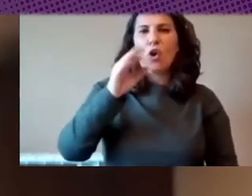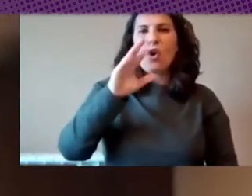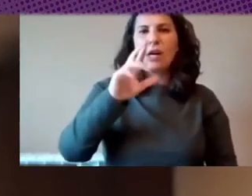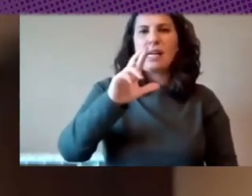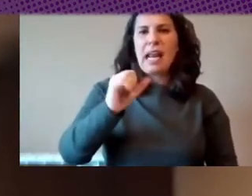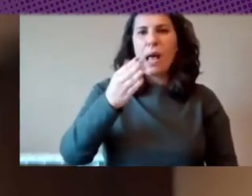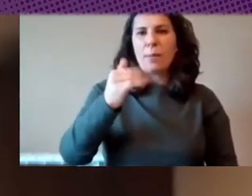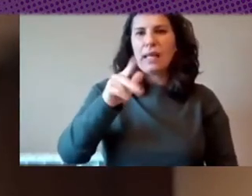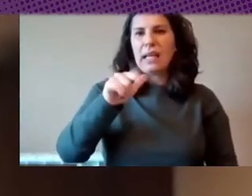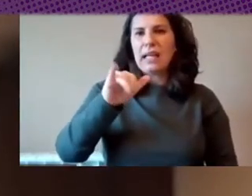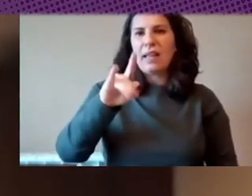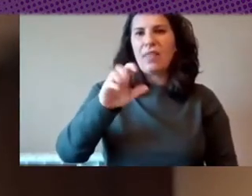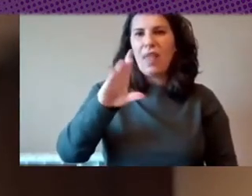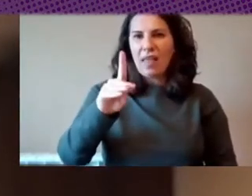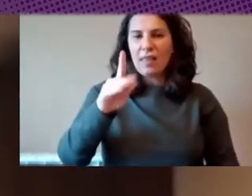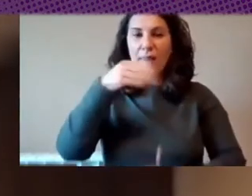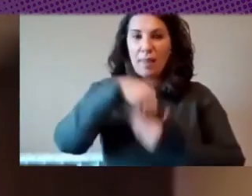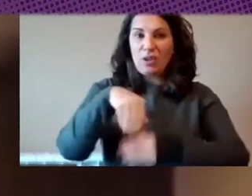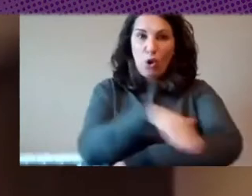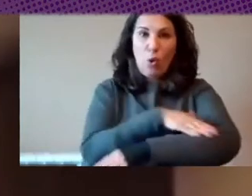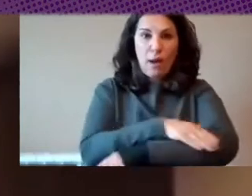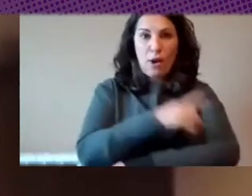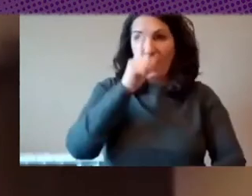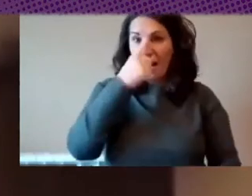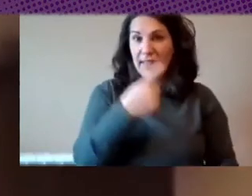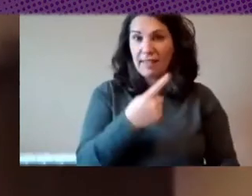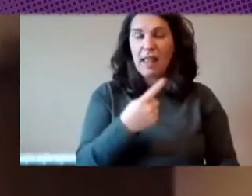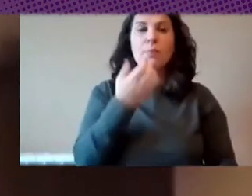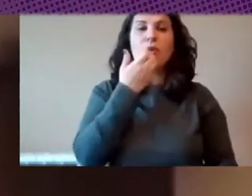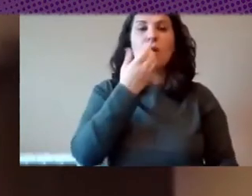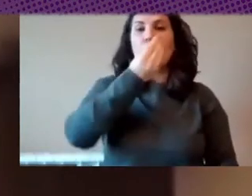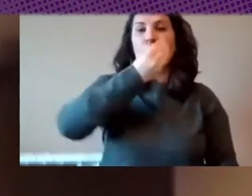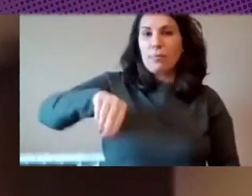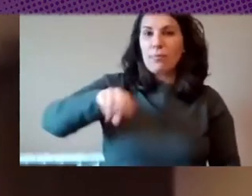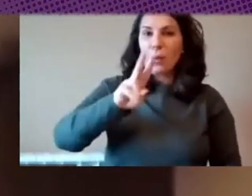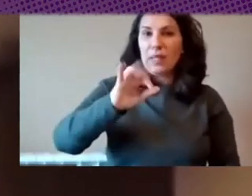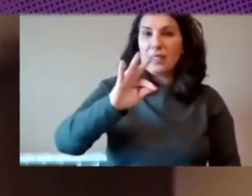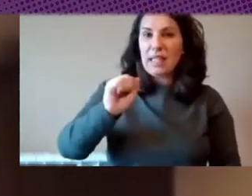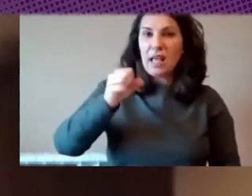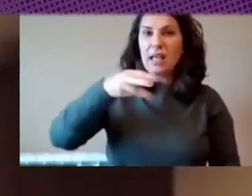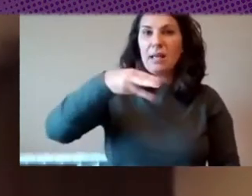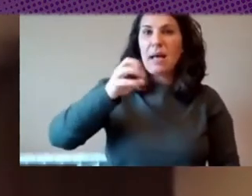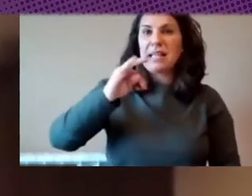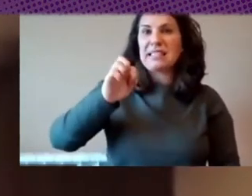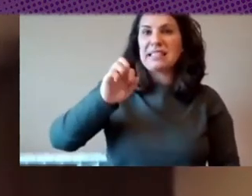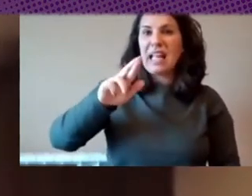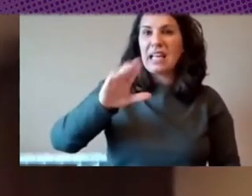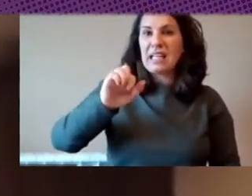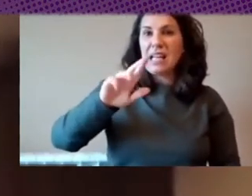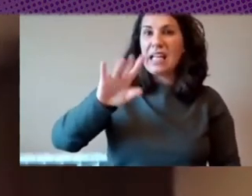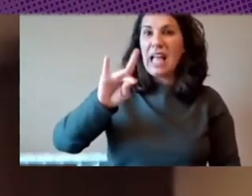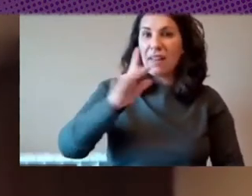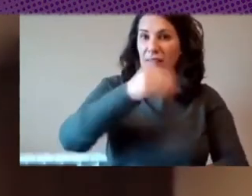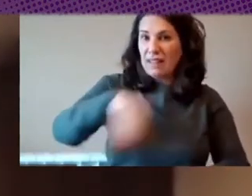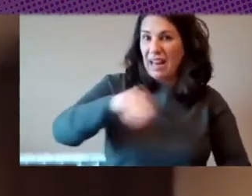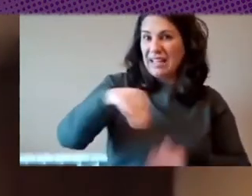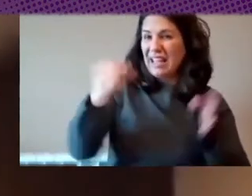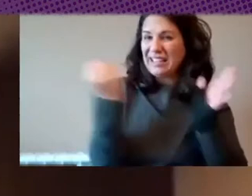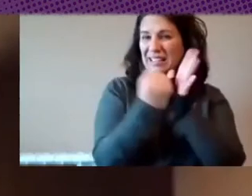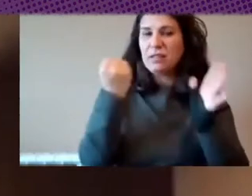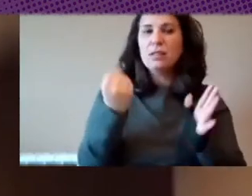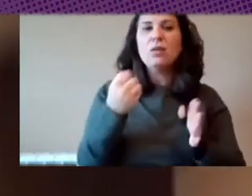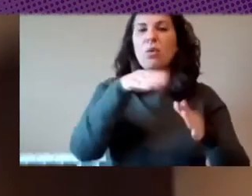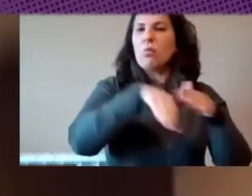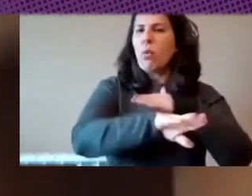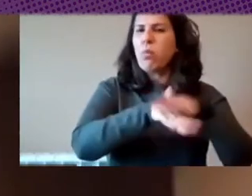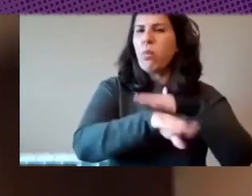exigiendo que los operadores de tarjetas de crédito como visa y mastercard tengan depósito local del acopio de la